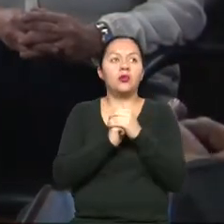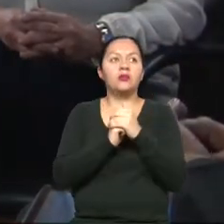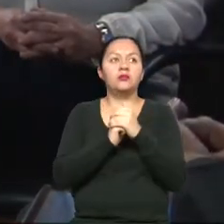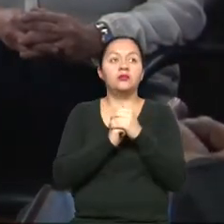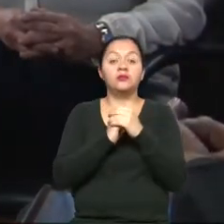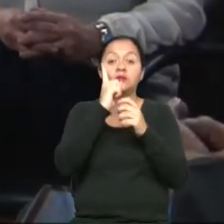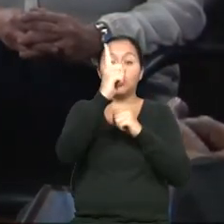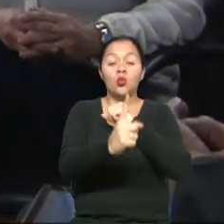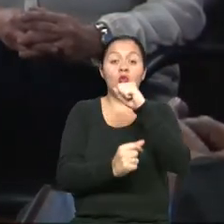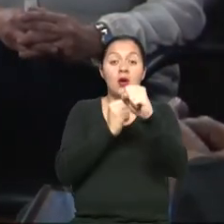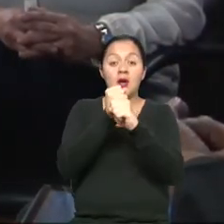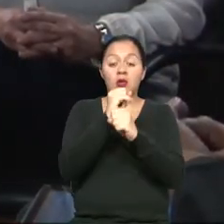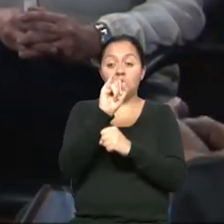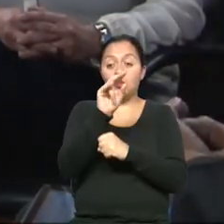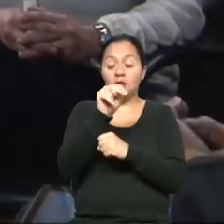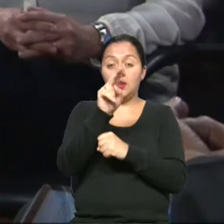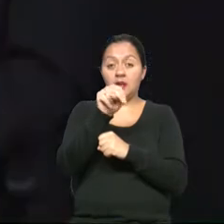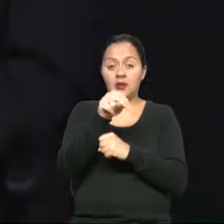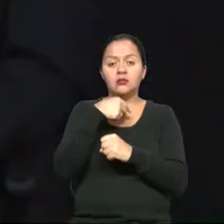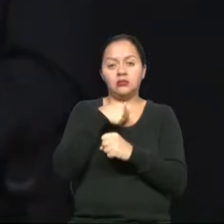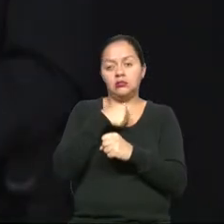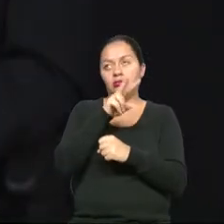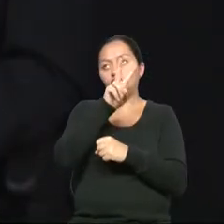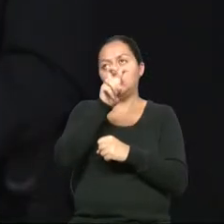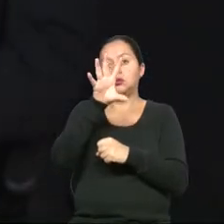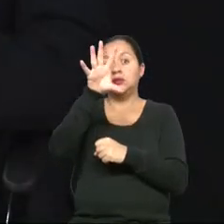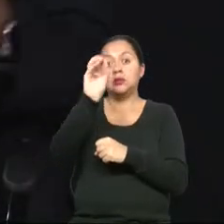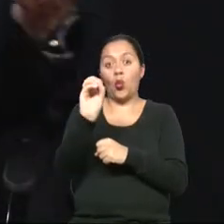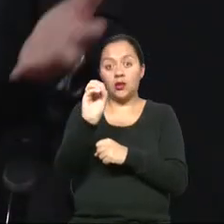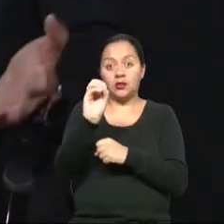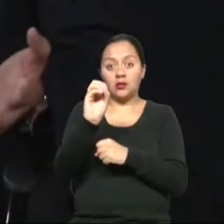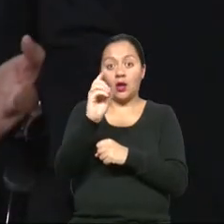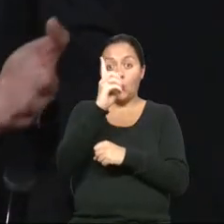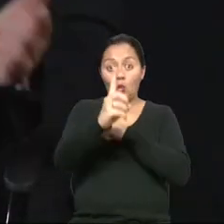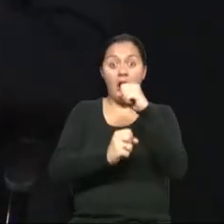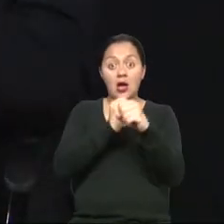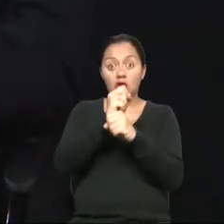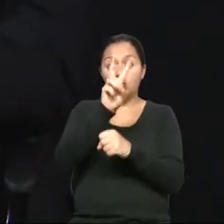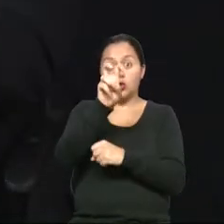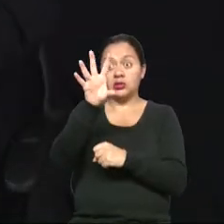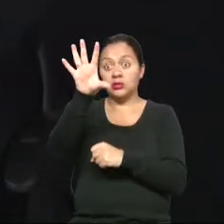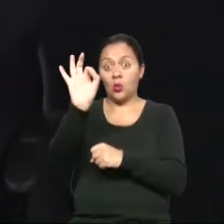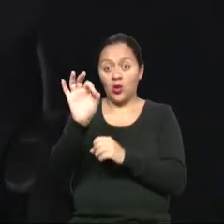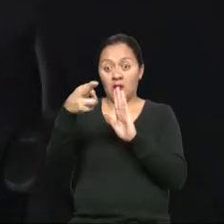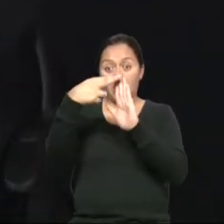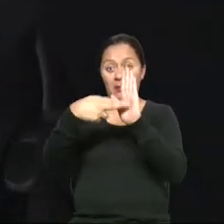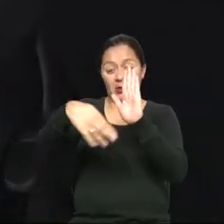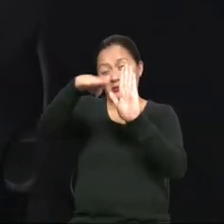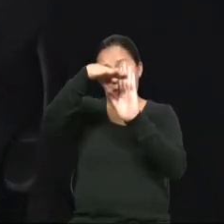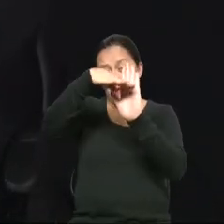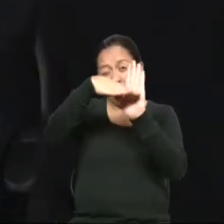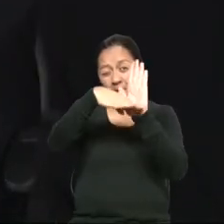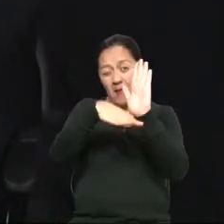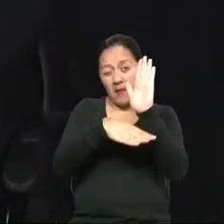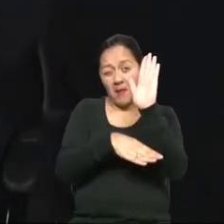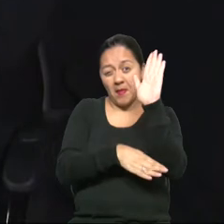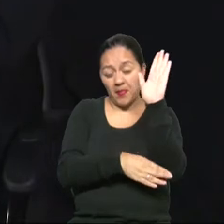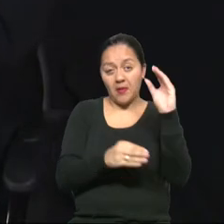año en el INE podemos trabajar aproximadamente en 250 elementos normativos por año en todos los campos, trabajando en redes de normalización